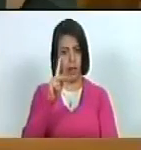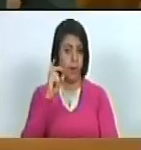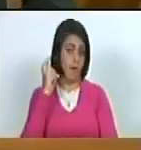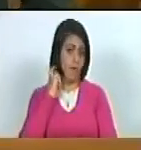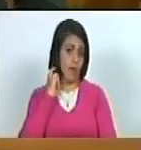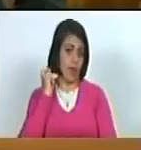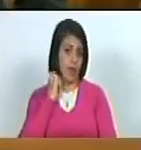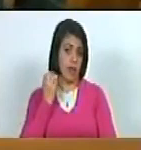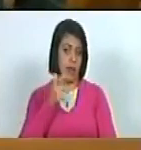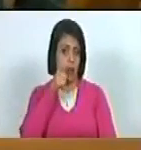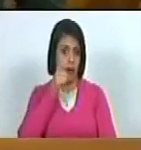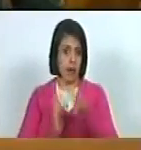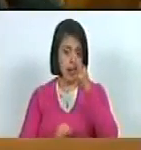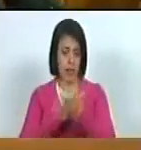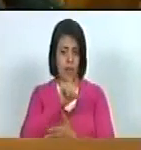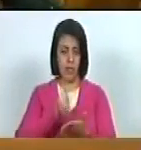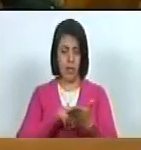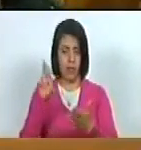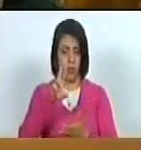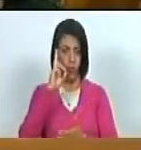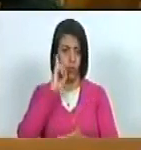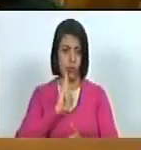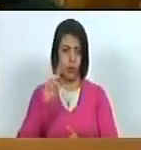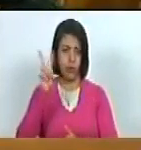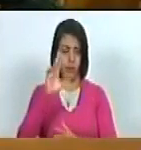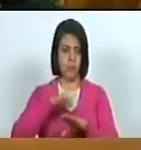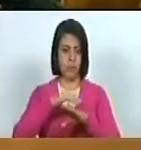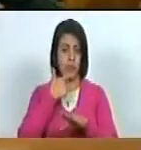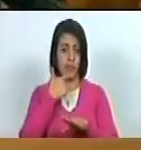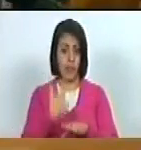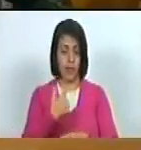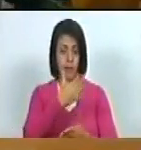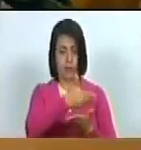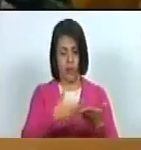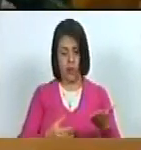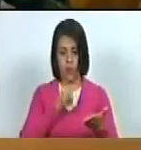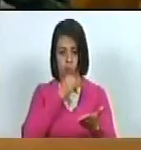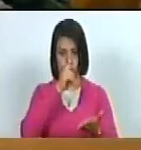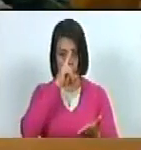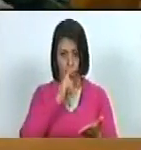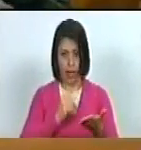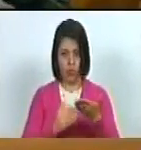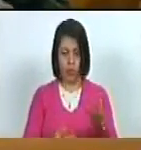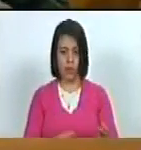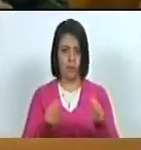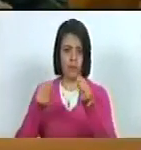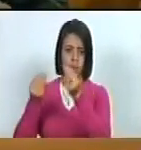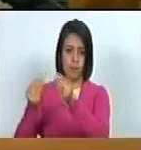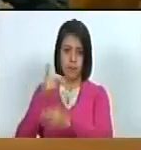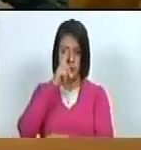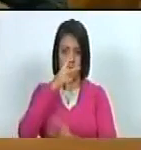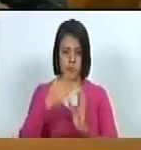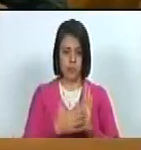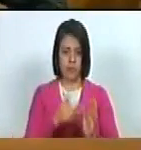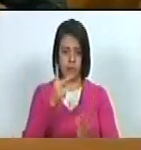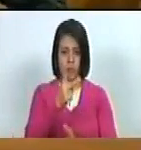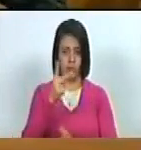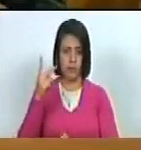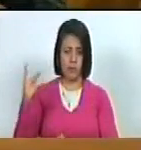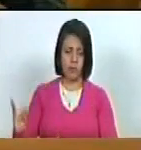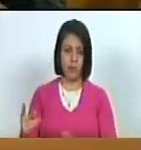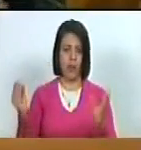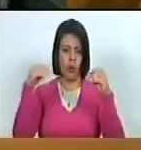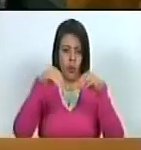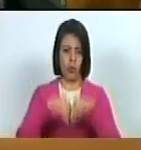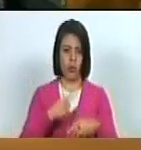fiscal general de la República Bolivariana de Venezuela, mediante la cual remite el informe anual correspondiente al año 2022, de